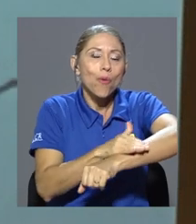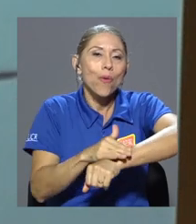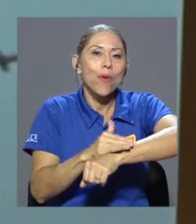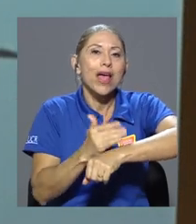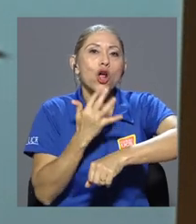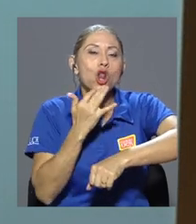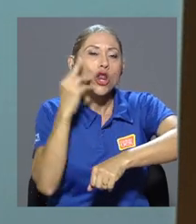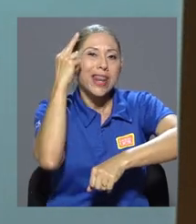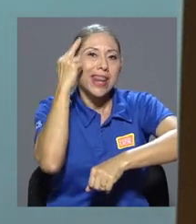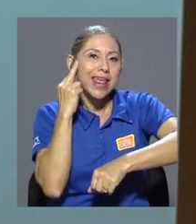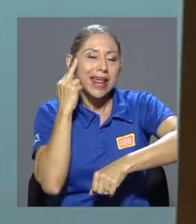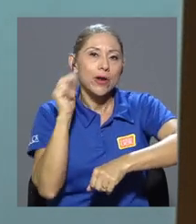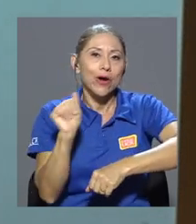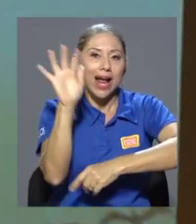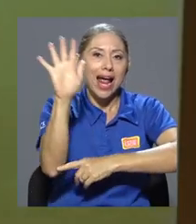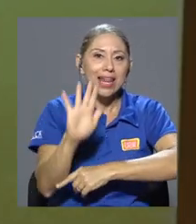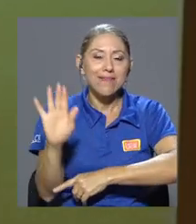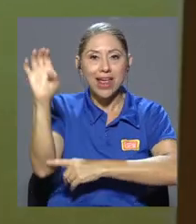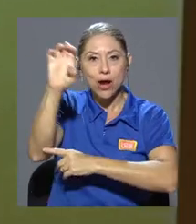barrio y América.